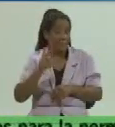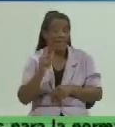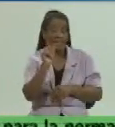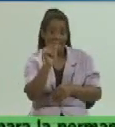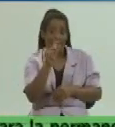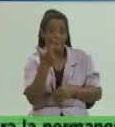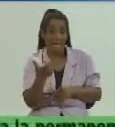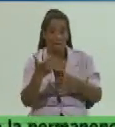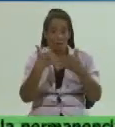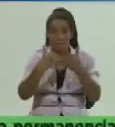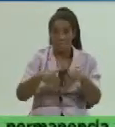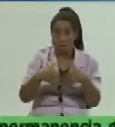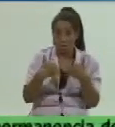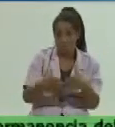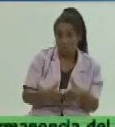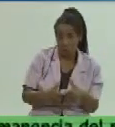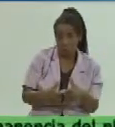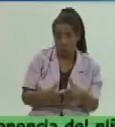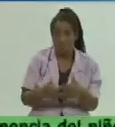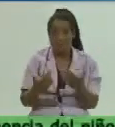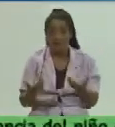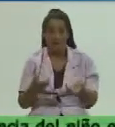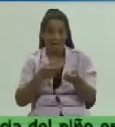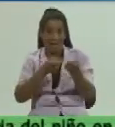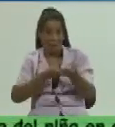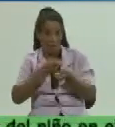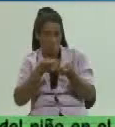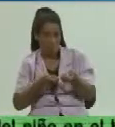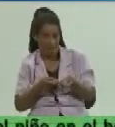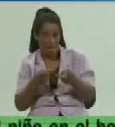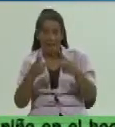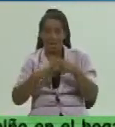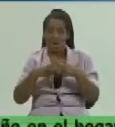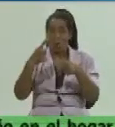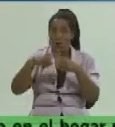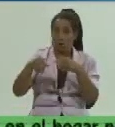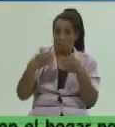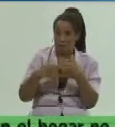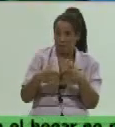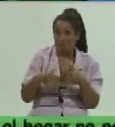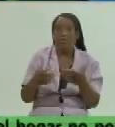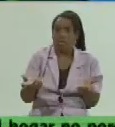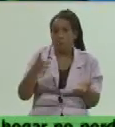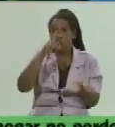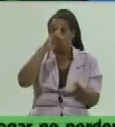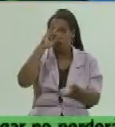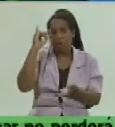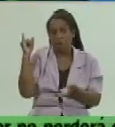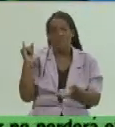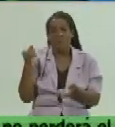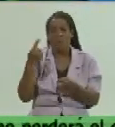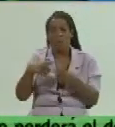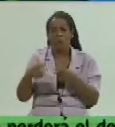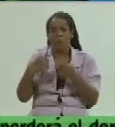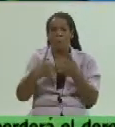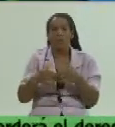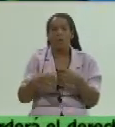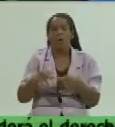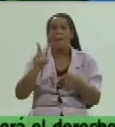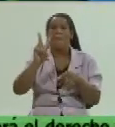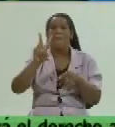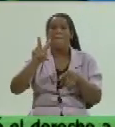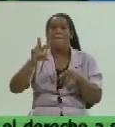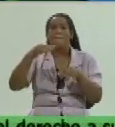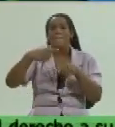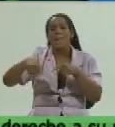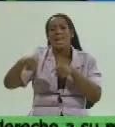productos incluyendo los agropecuarios porque hay otros productos también Sí nosotros ahí en los productos pusimos también los vegetales que van